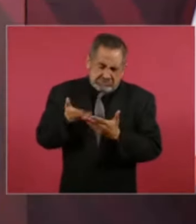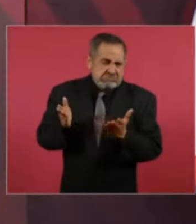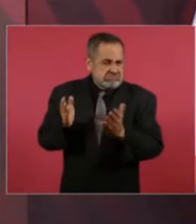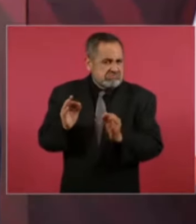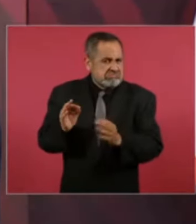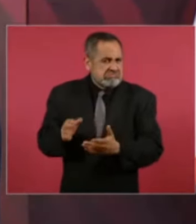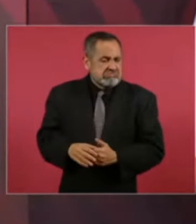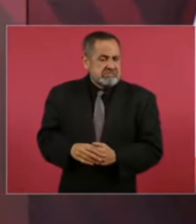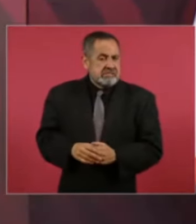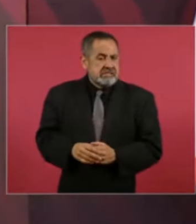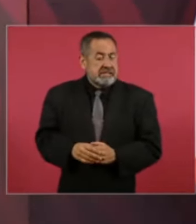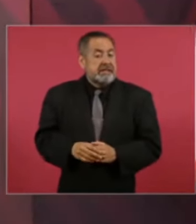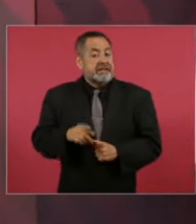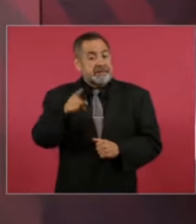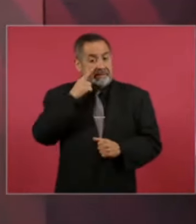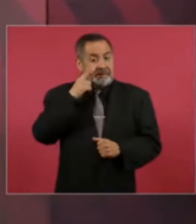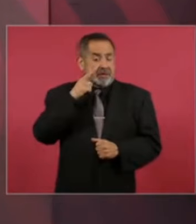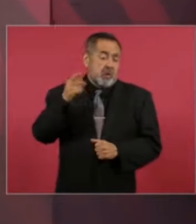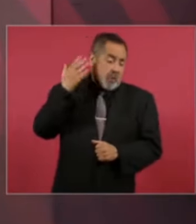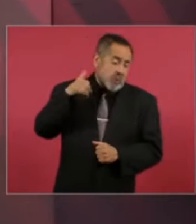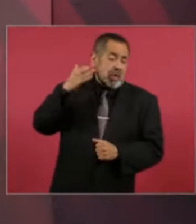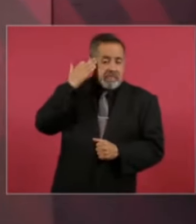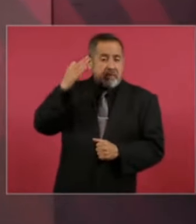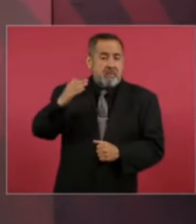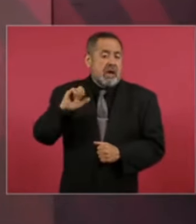cuando gobernó Salinas